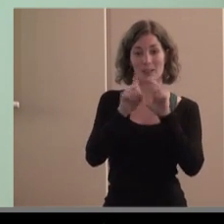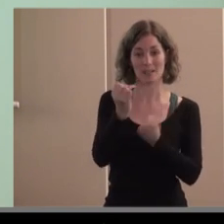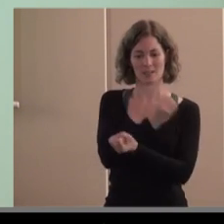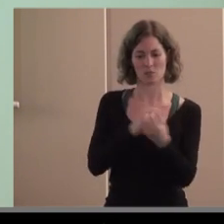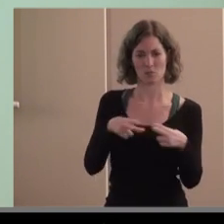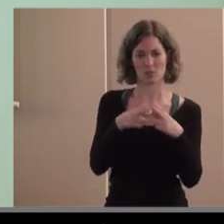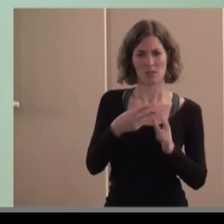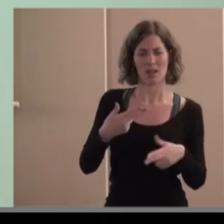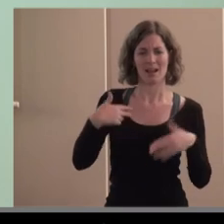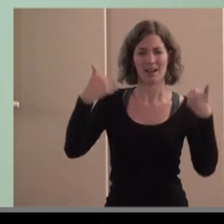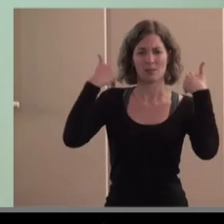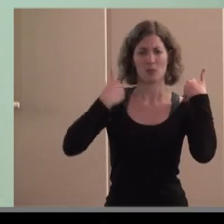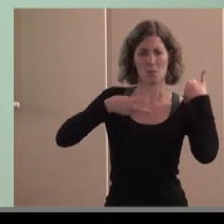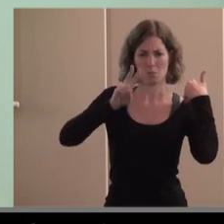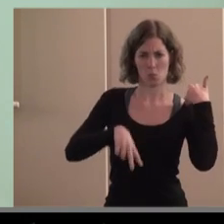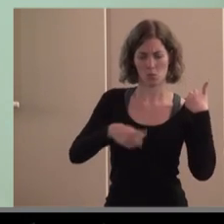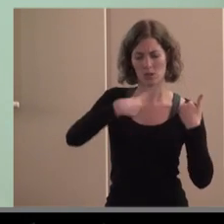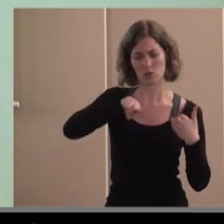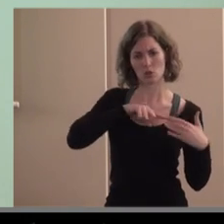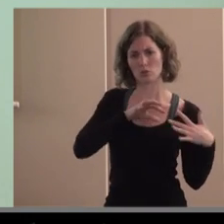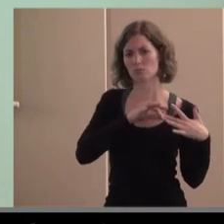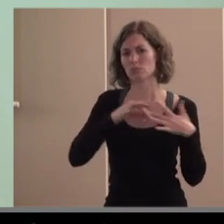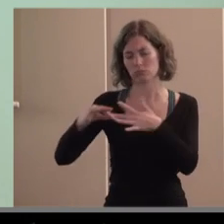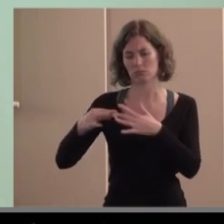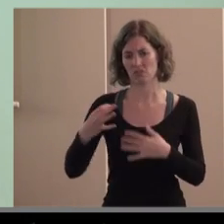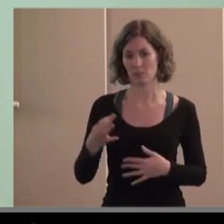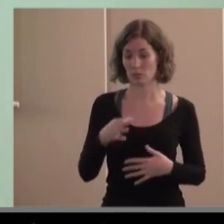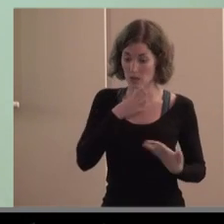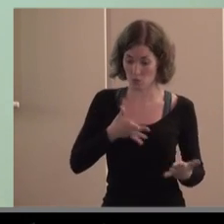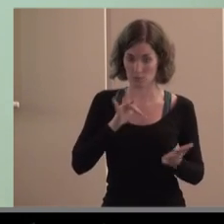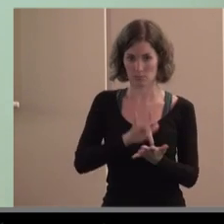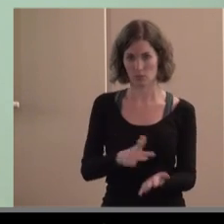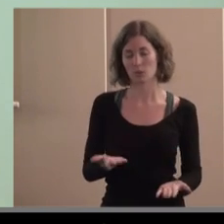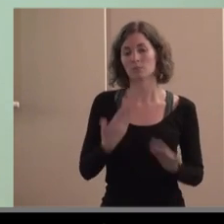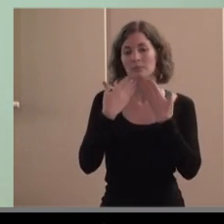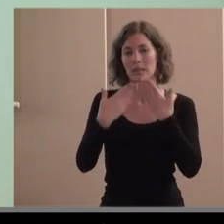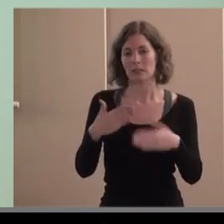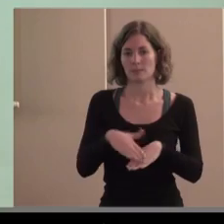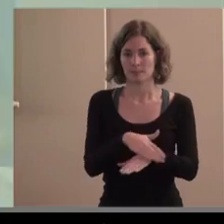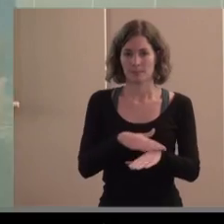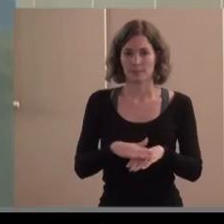responsables y de lo tanto lideremos este movimiento ¿no? y en estas en estas estamos muchas gracias perdón